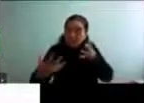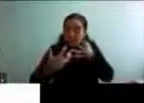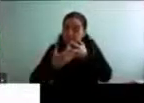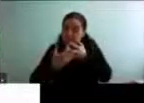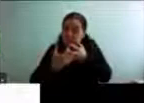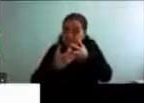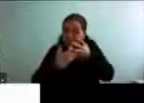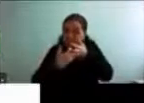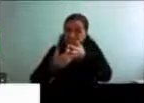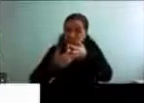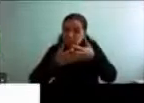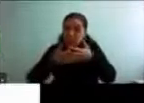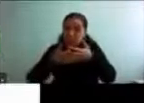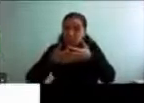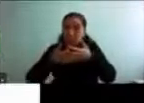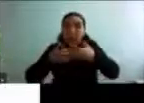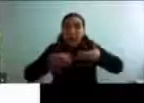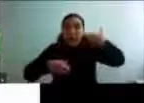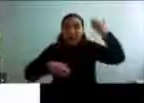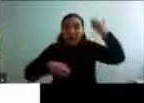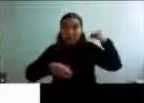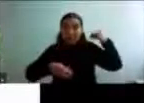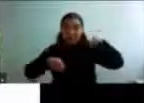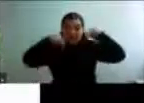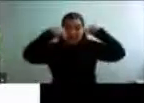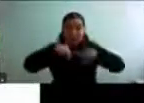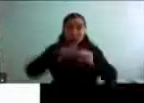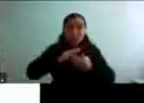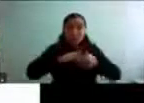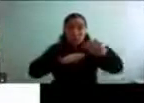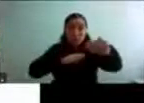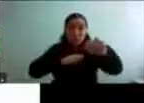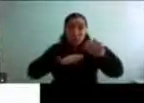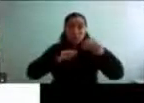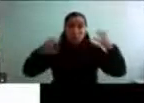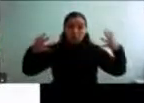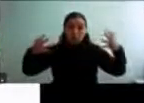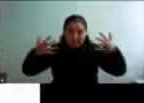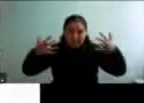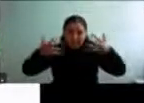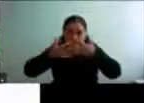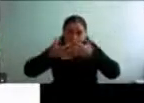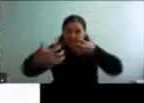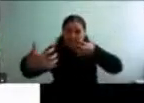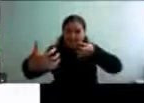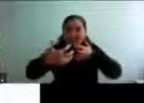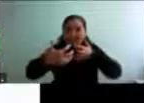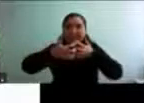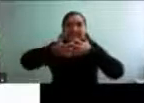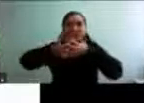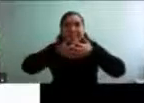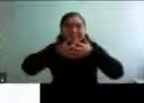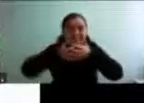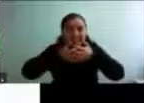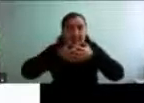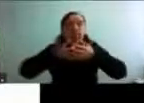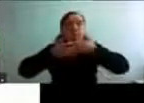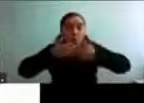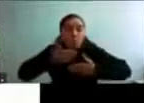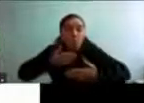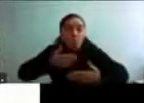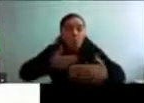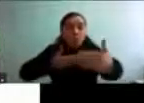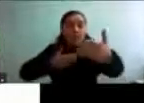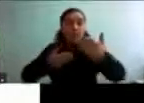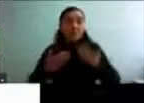lo que fuimos, lo que somos y lo que seremos, ¿no? Hay una continuidad en este cambio que